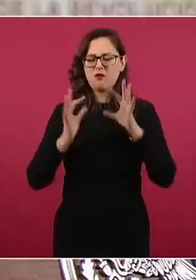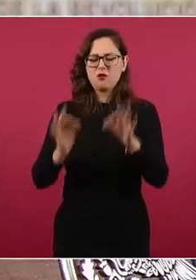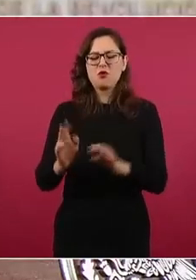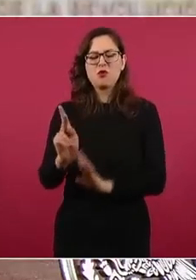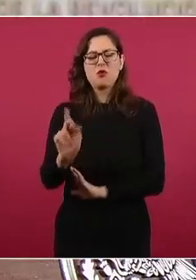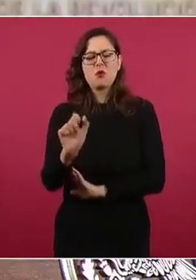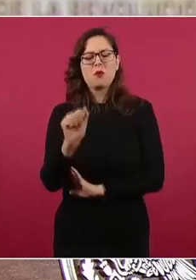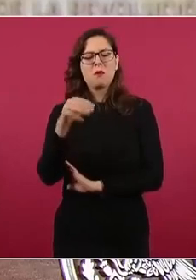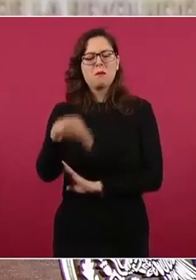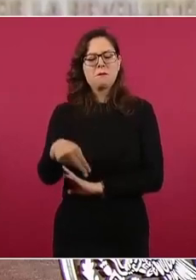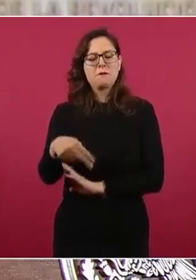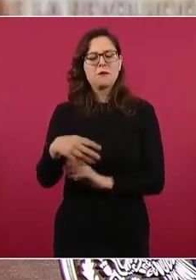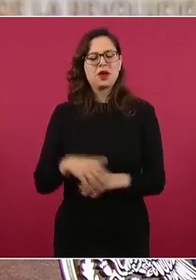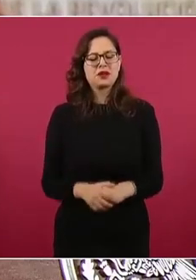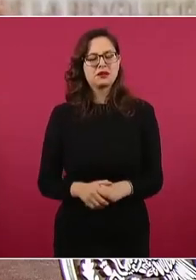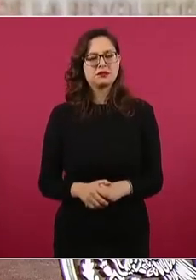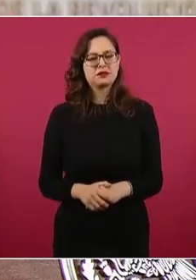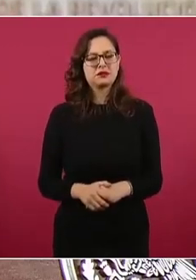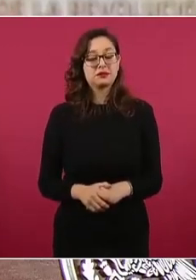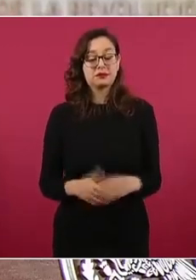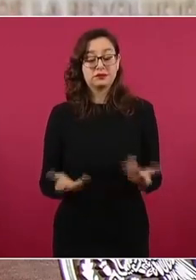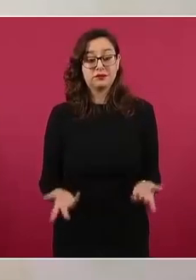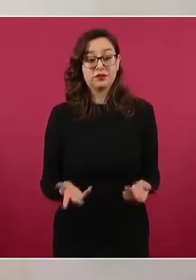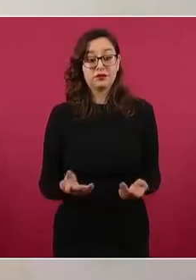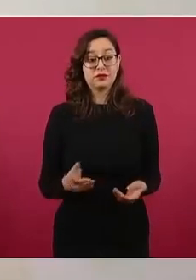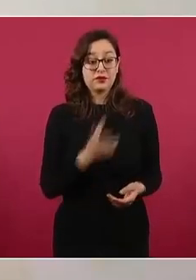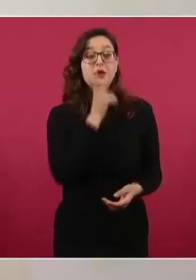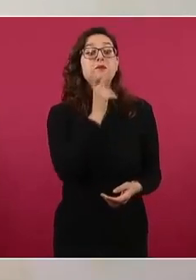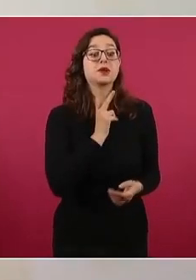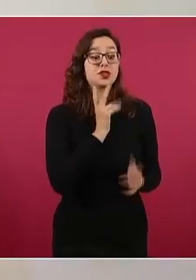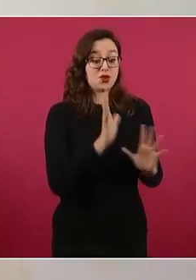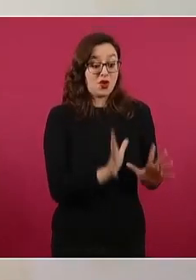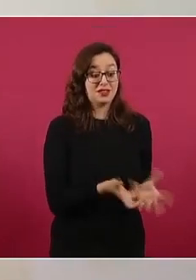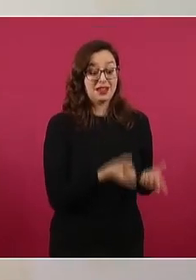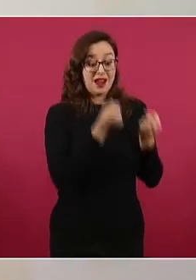a esa decisión patriota del general Cárdenas.